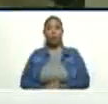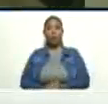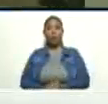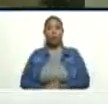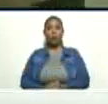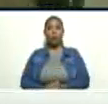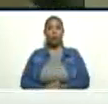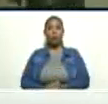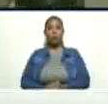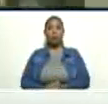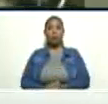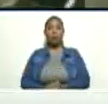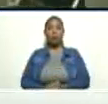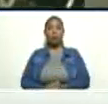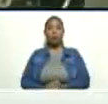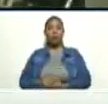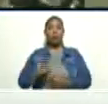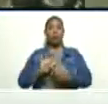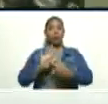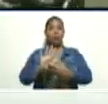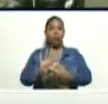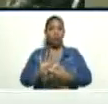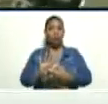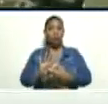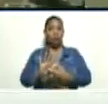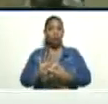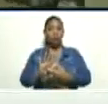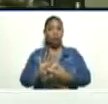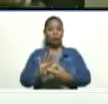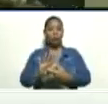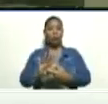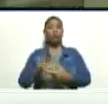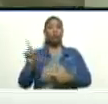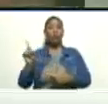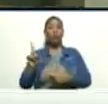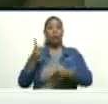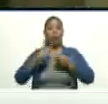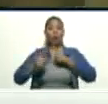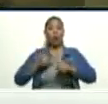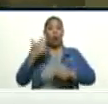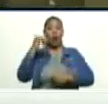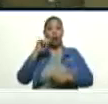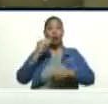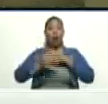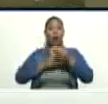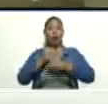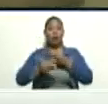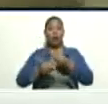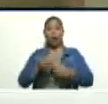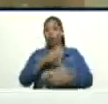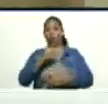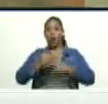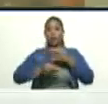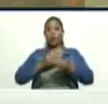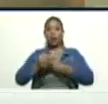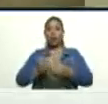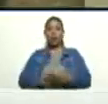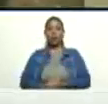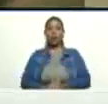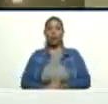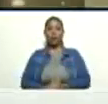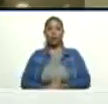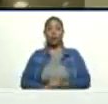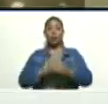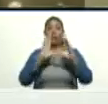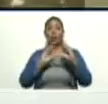expertos venían señalando las medidas que había que tomar. No se tomaron. Se